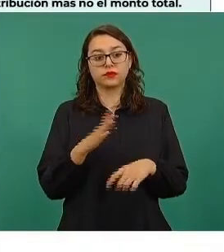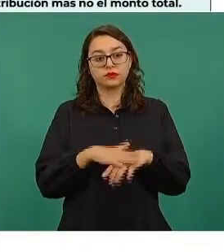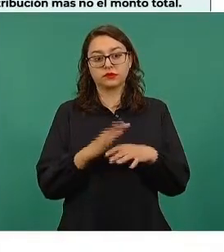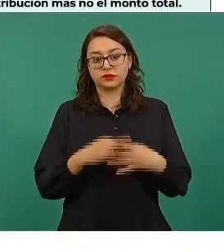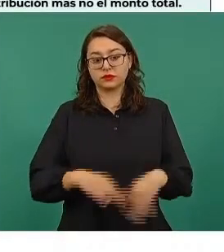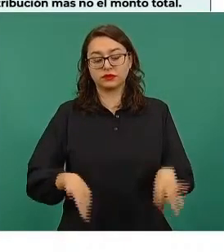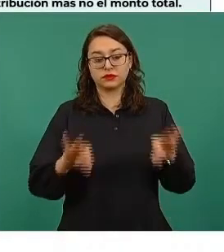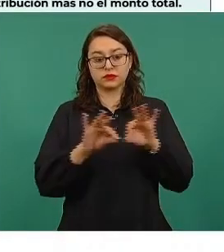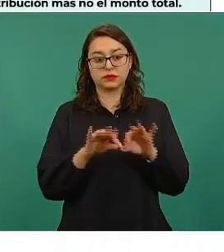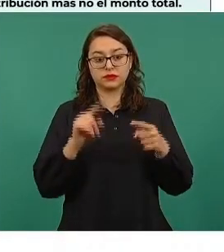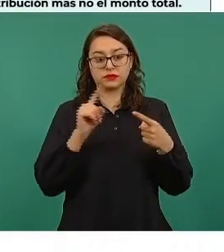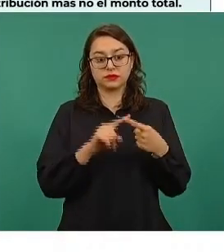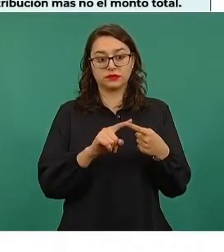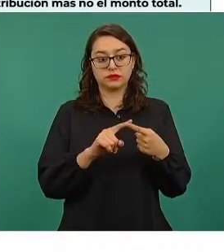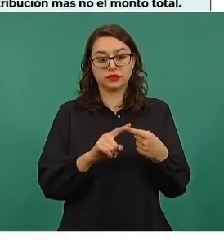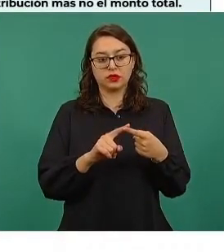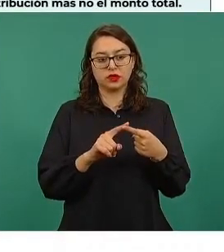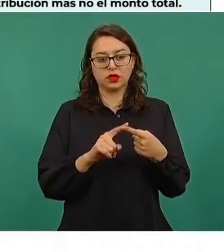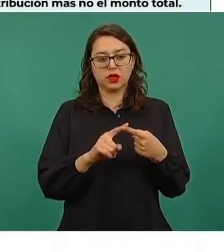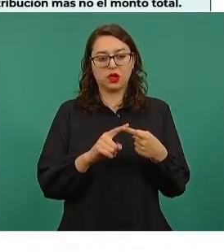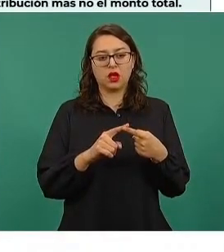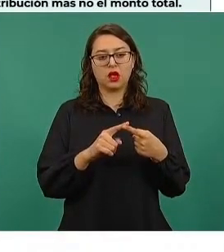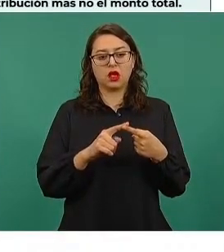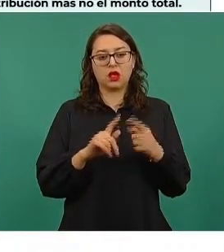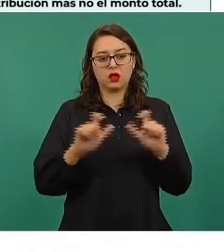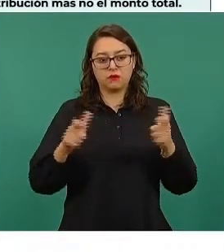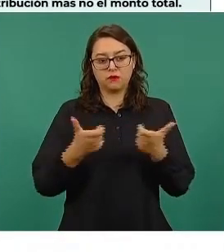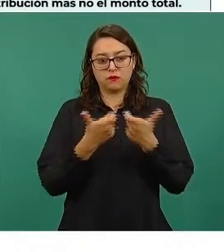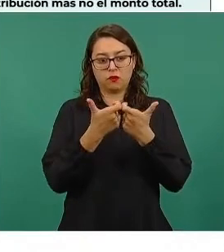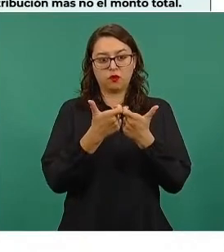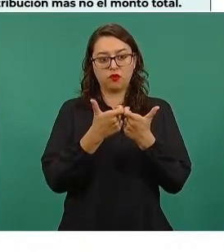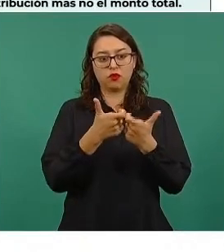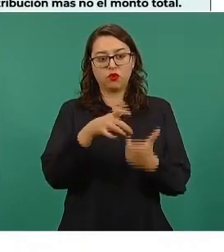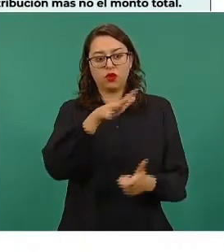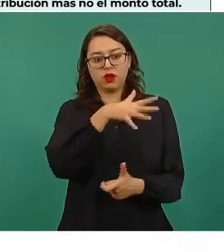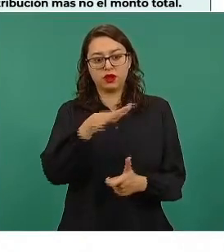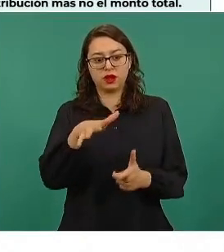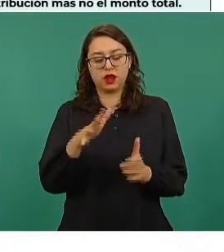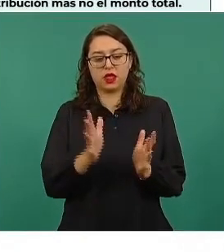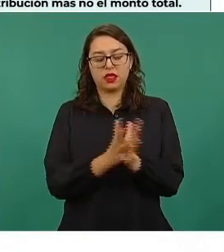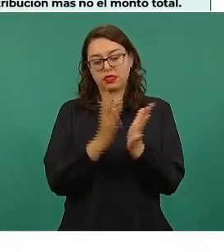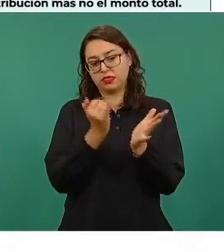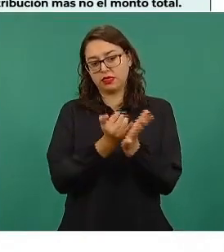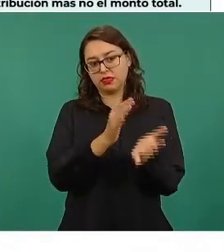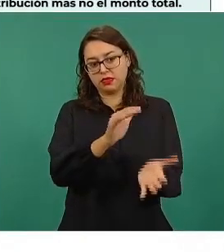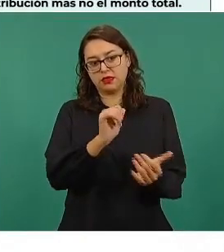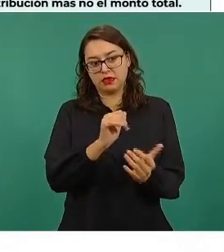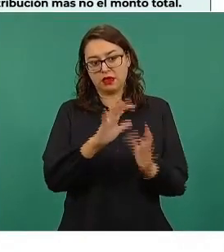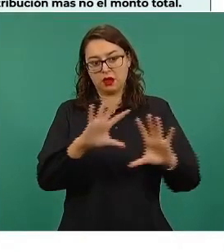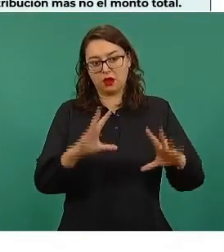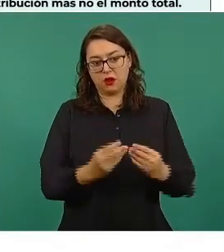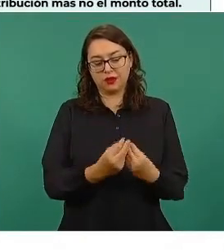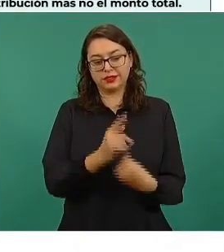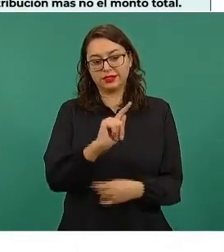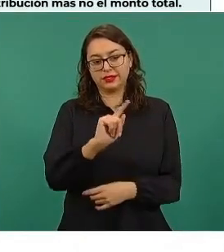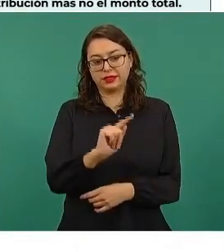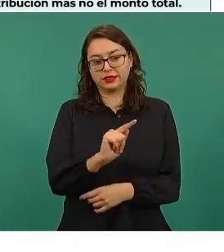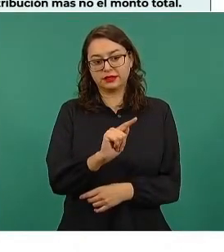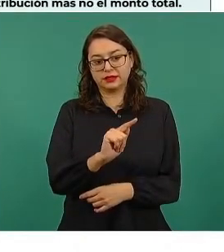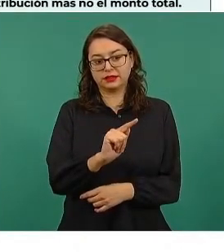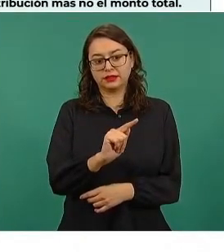ellos, es el Fondo General de Participaciones. Representa aproximadamente un setenta y cinco por ciento de las